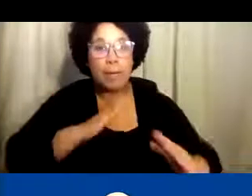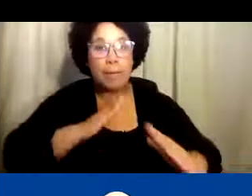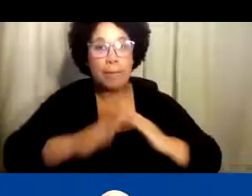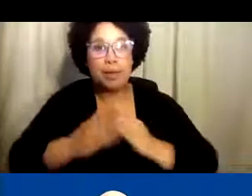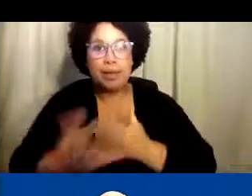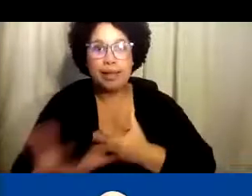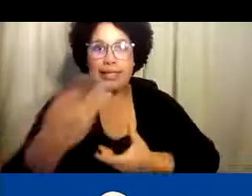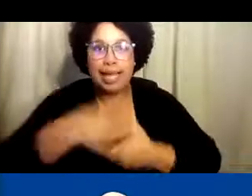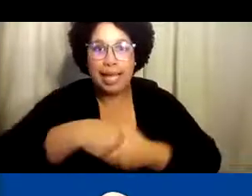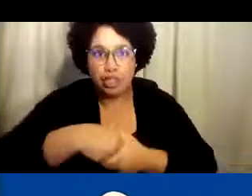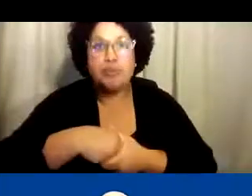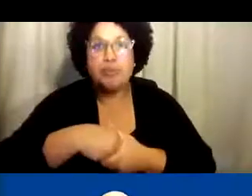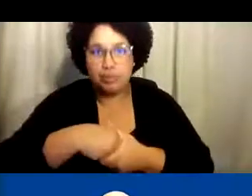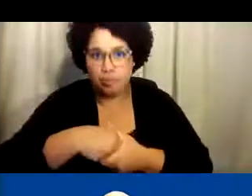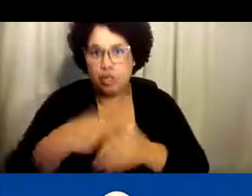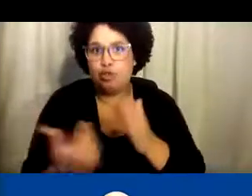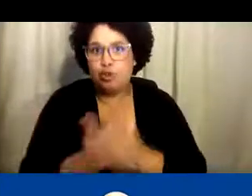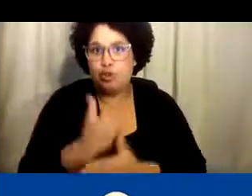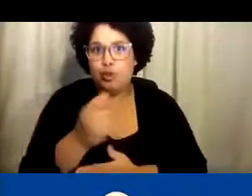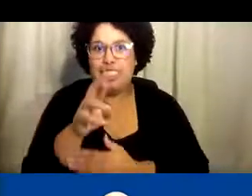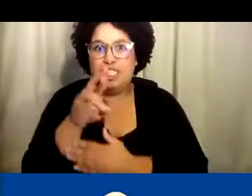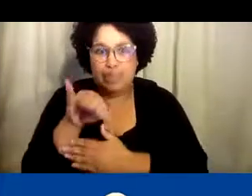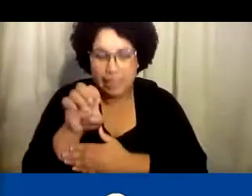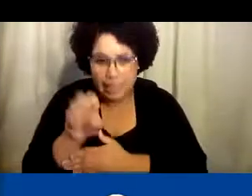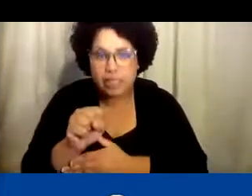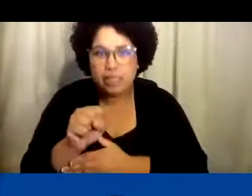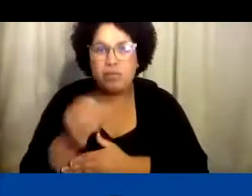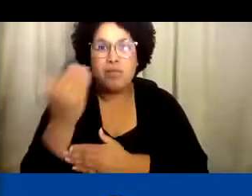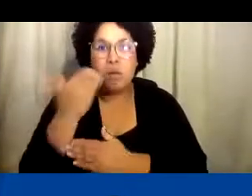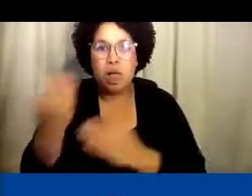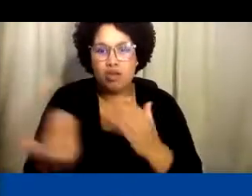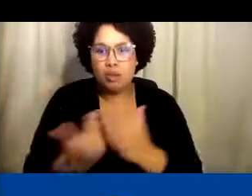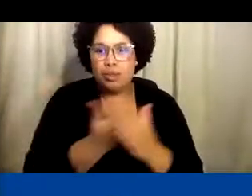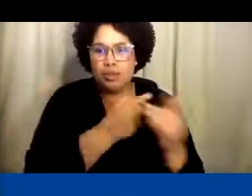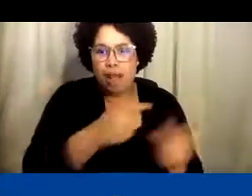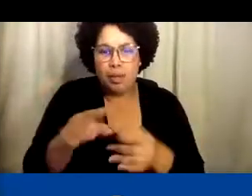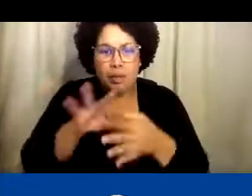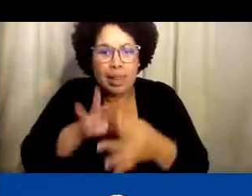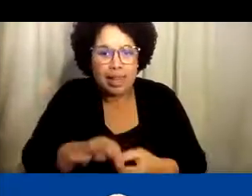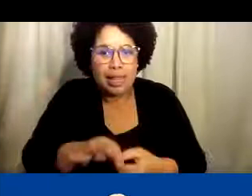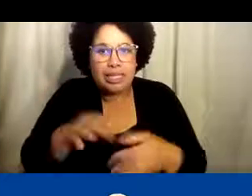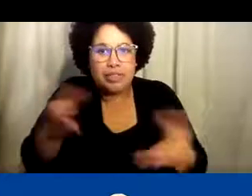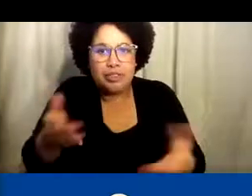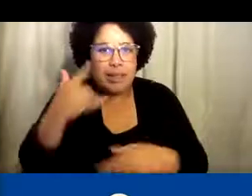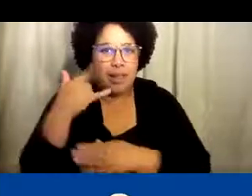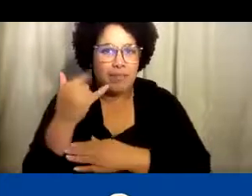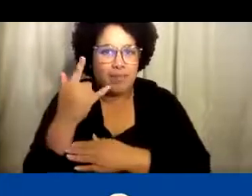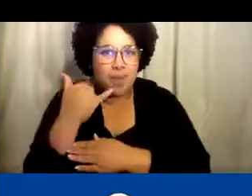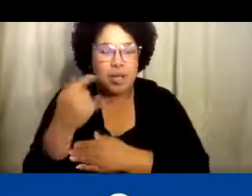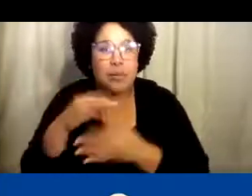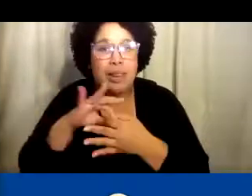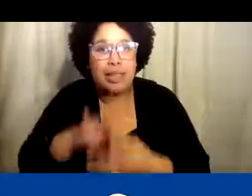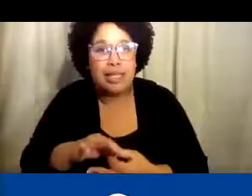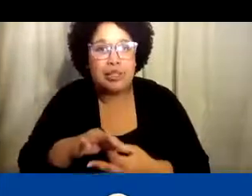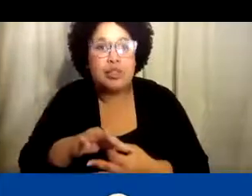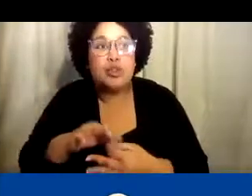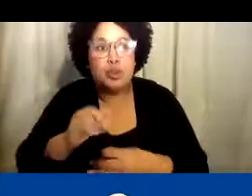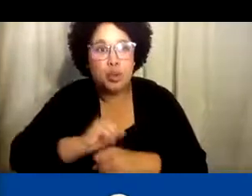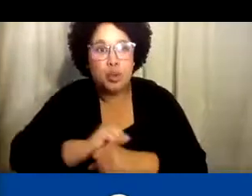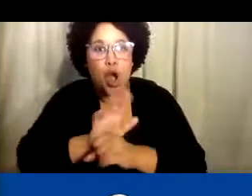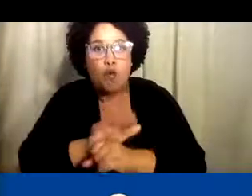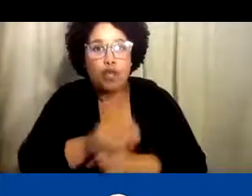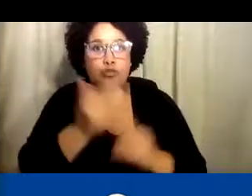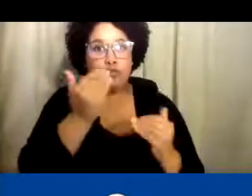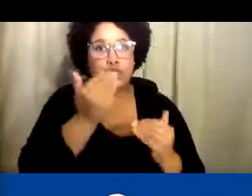Planificación para la Integración Comunitaria. Sabemos que ha habido muchos cambios en California con relación a restricciones de COVID. Y en cuanto